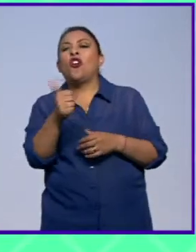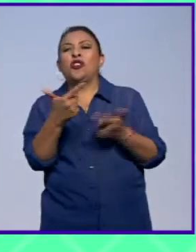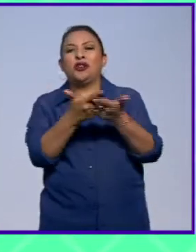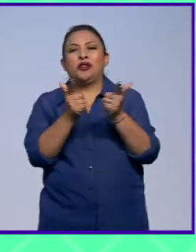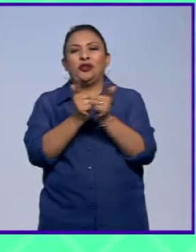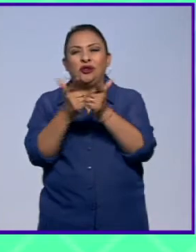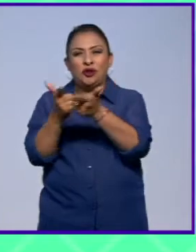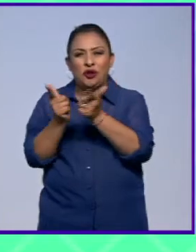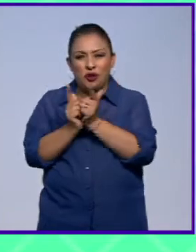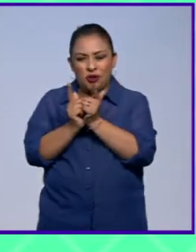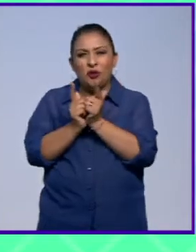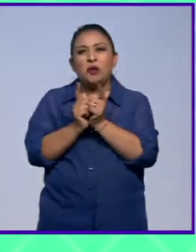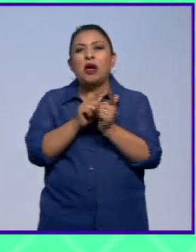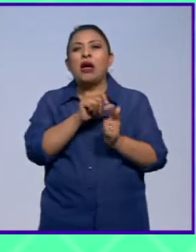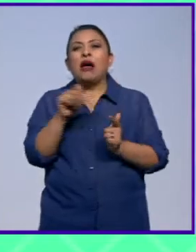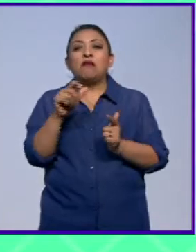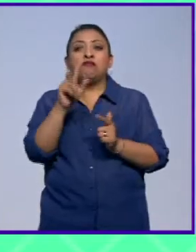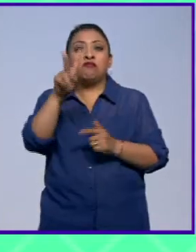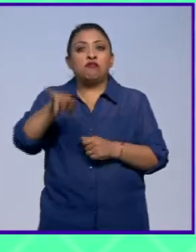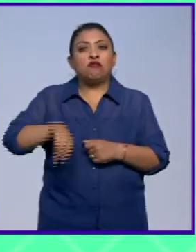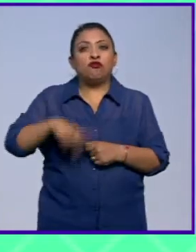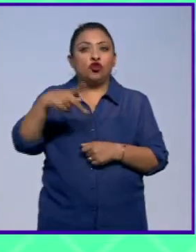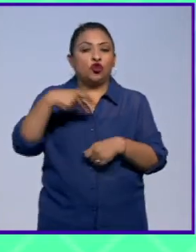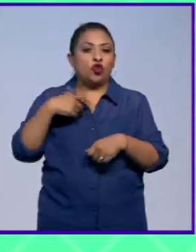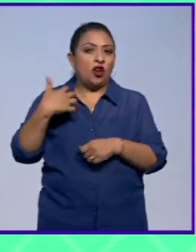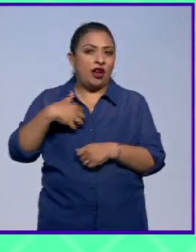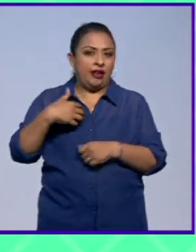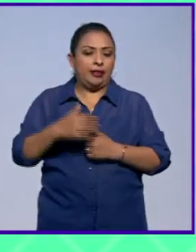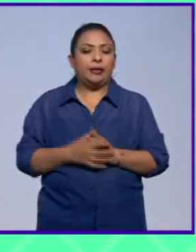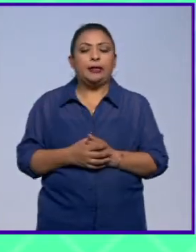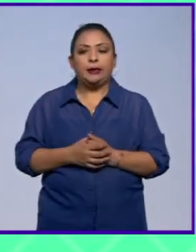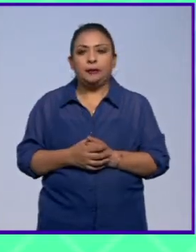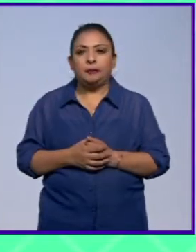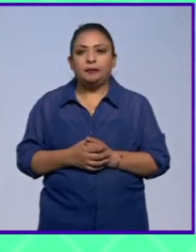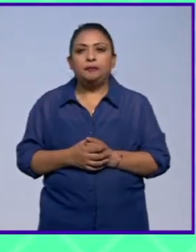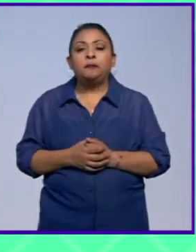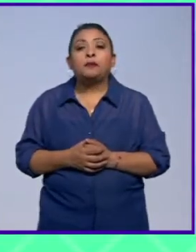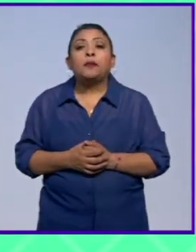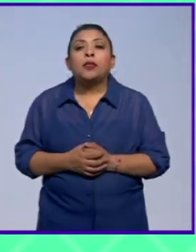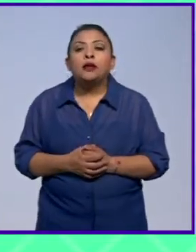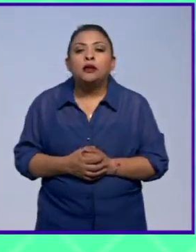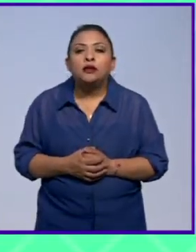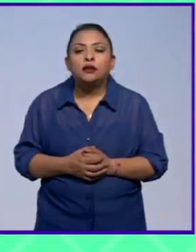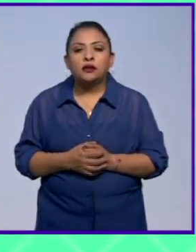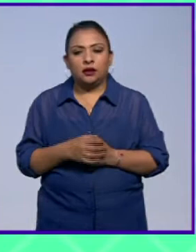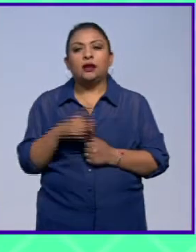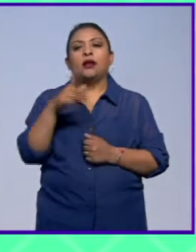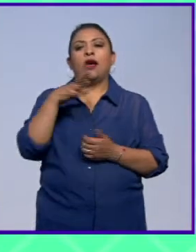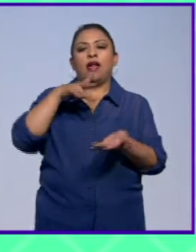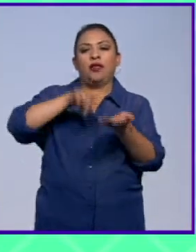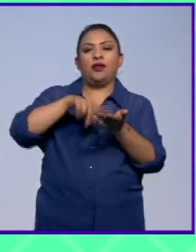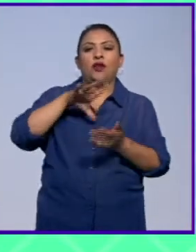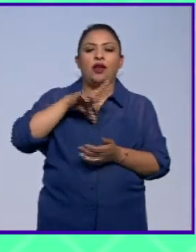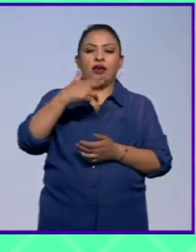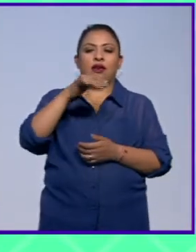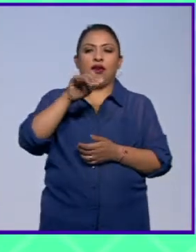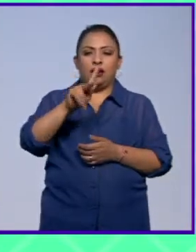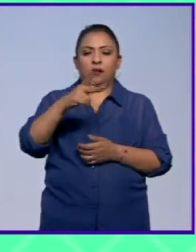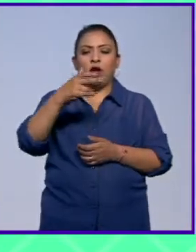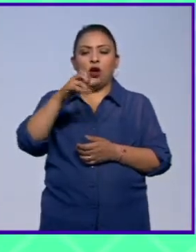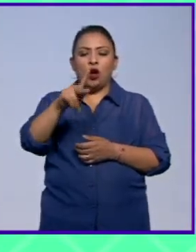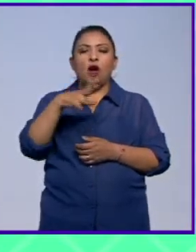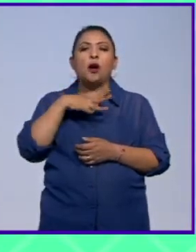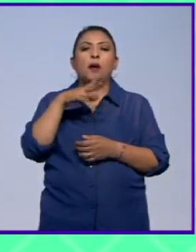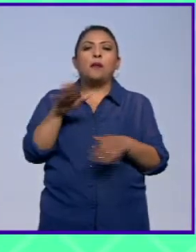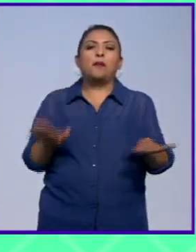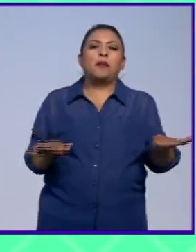la escena más interesante de Argentina. Resalta el hip hop mexicano con la presencia de Simpson Agüevo, Tino